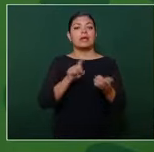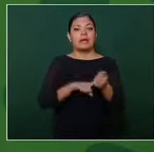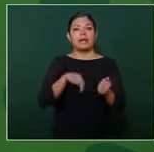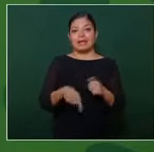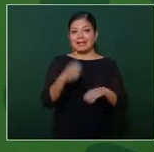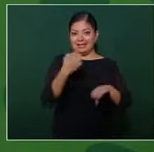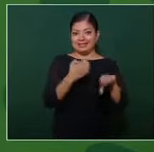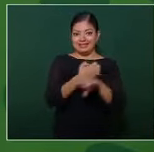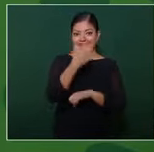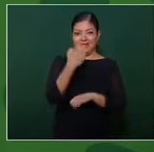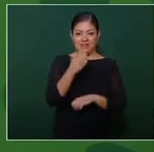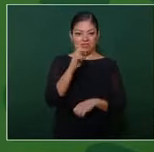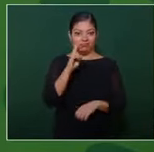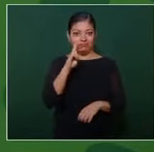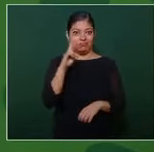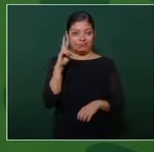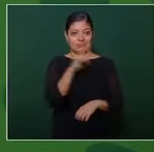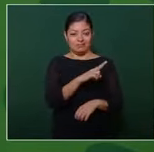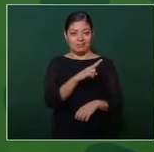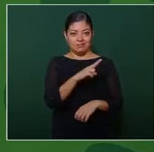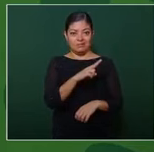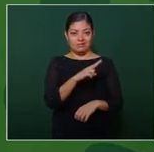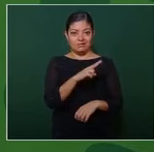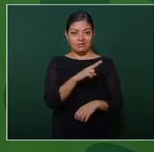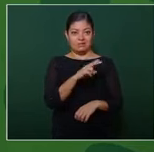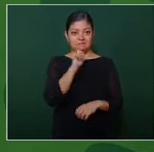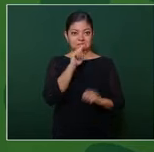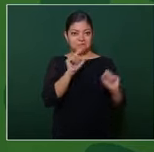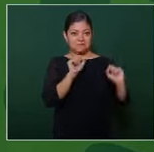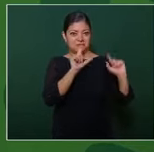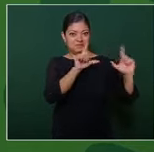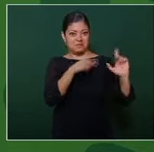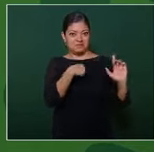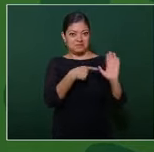aquí en el Estado, como lo pueden ver aquí en la diapositiva,